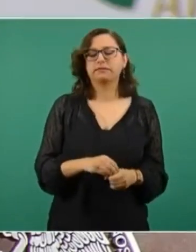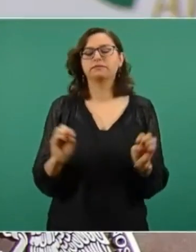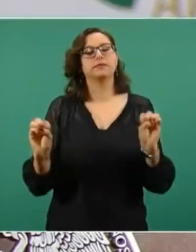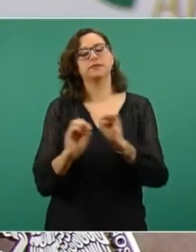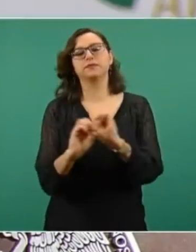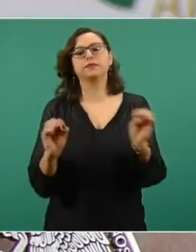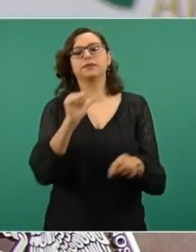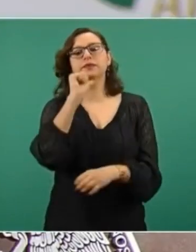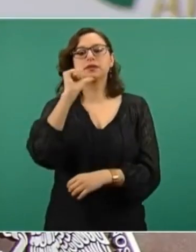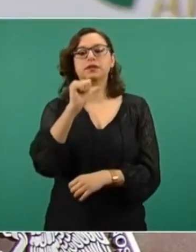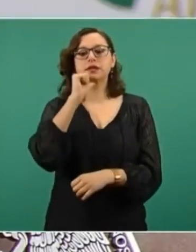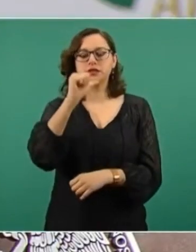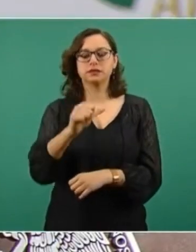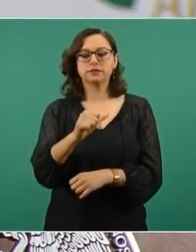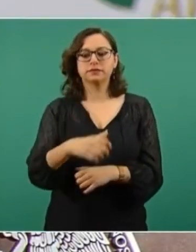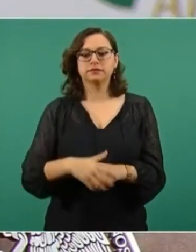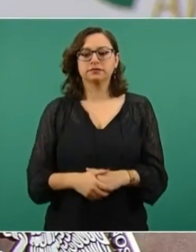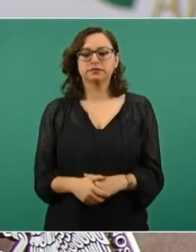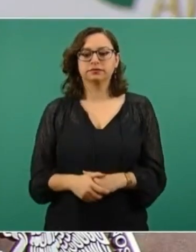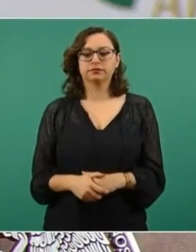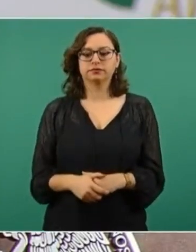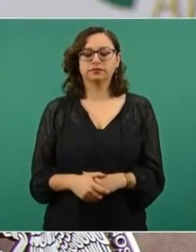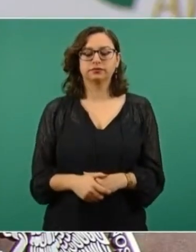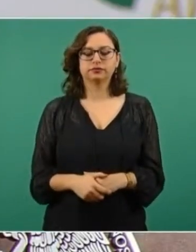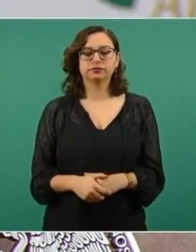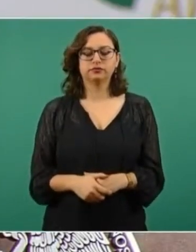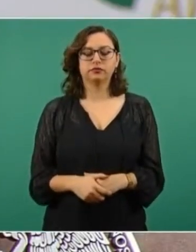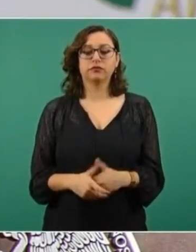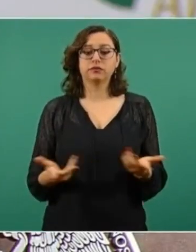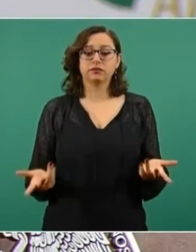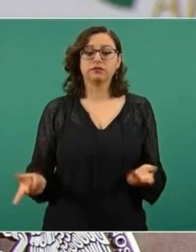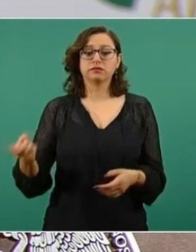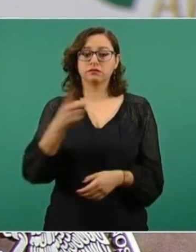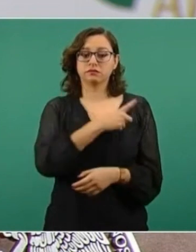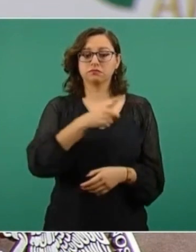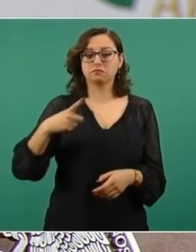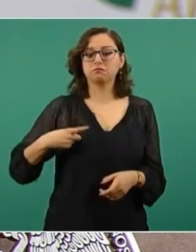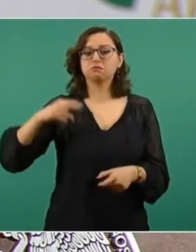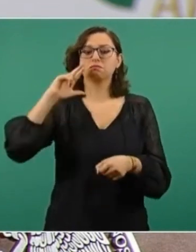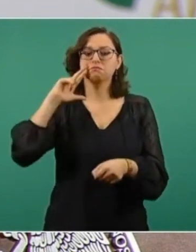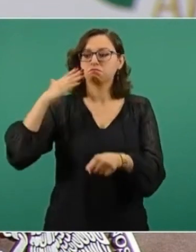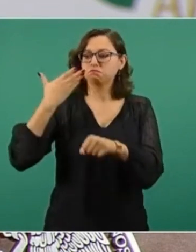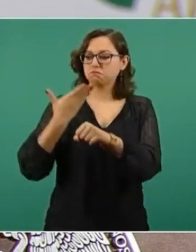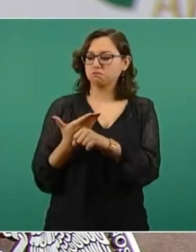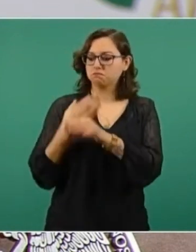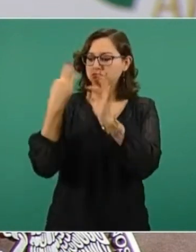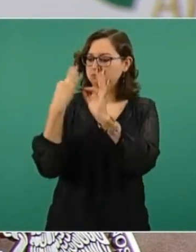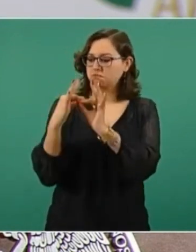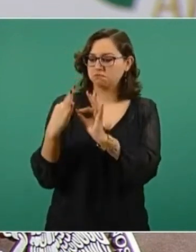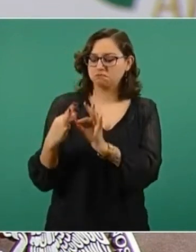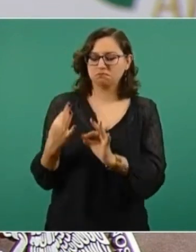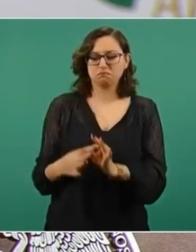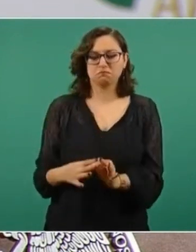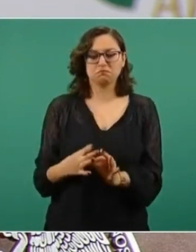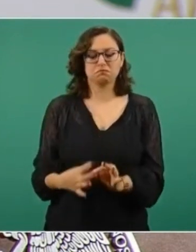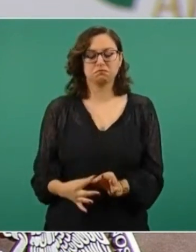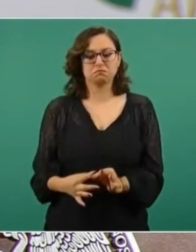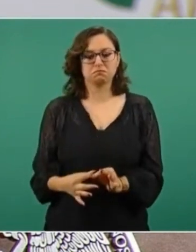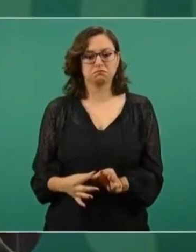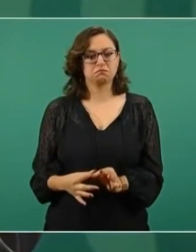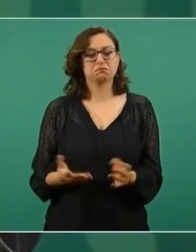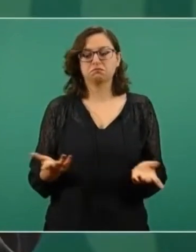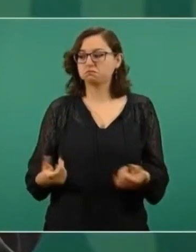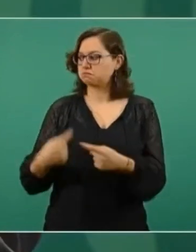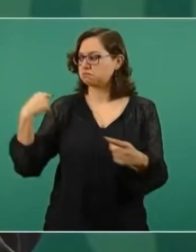se tiene que actuar con responsabilidad, como siempre, como